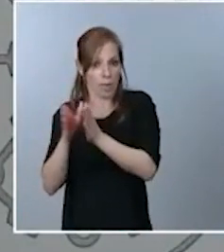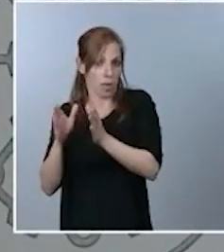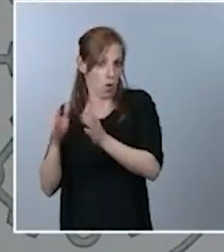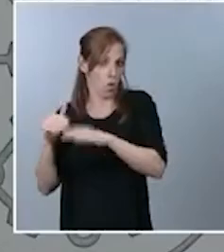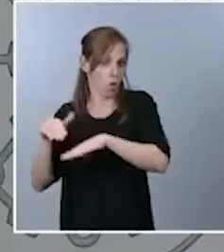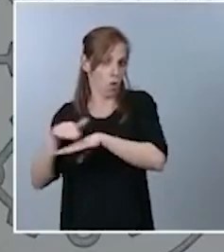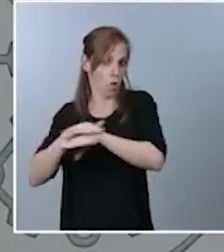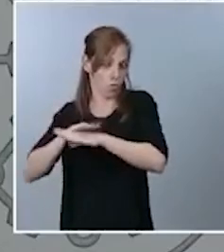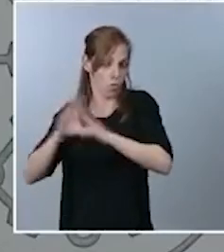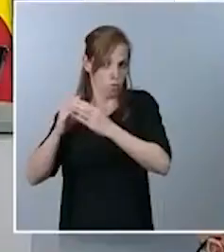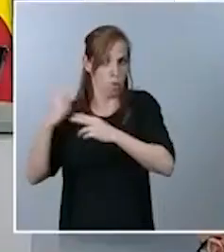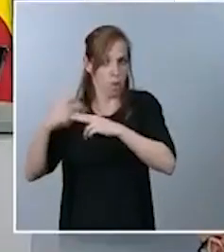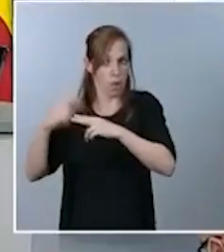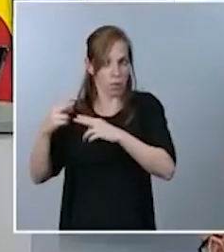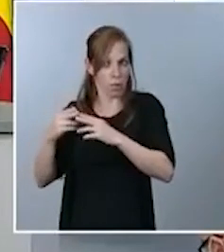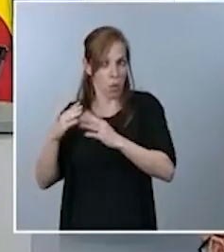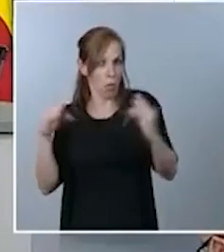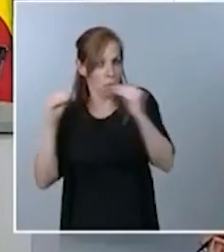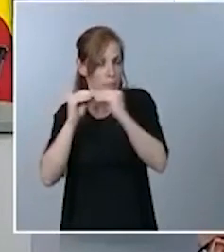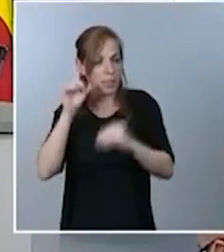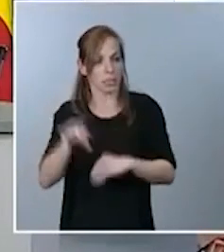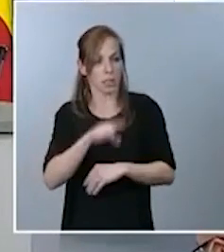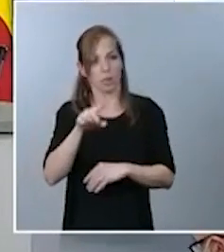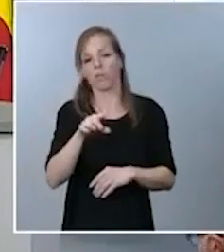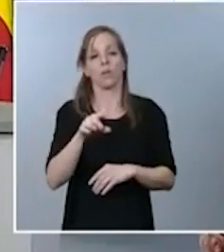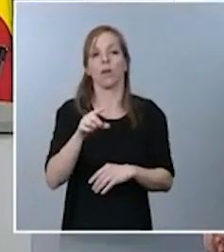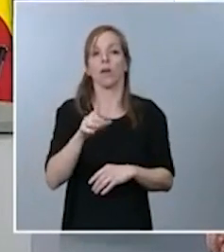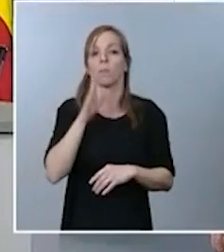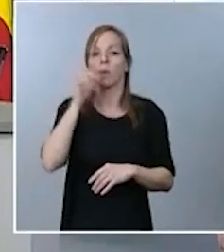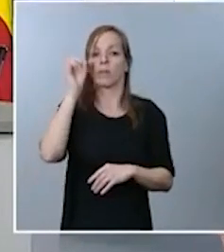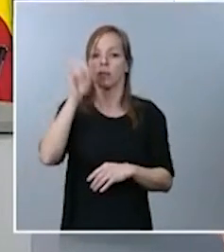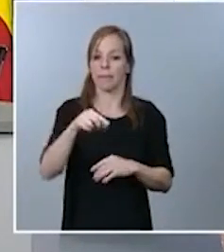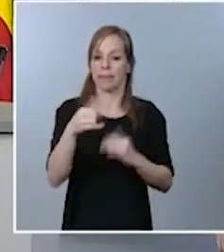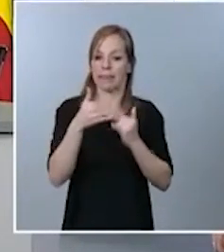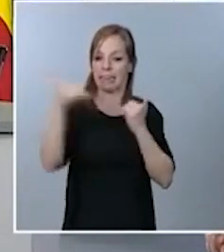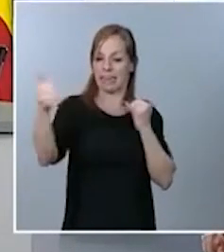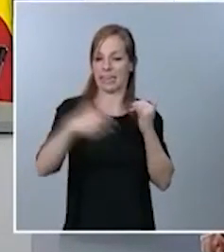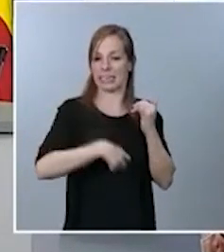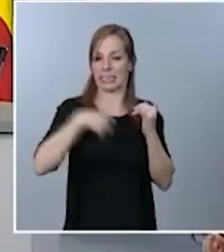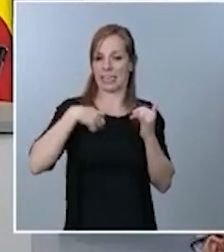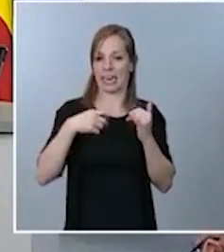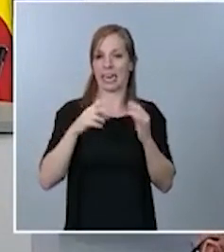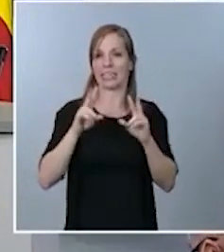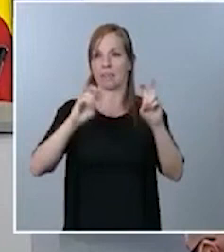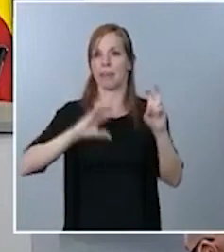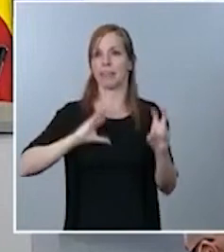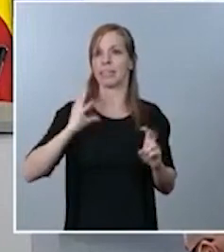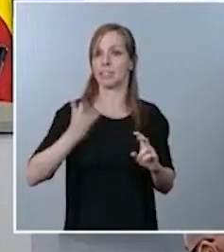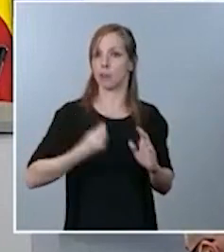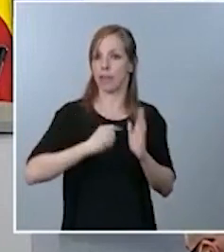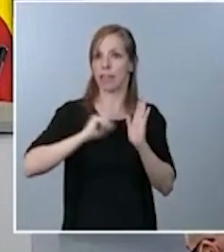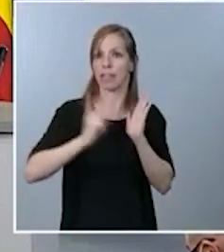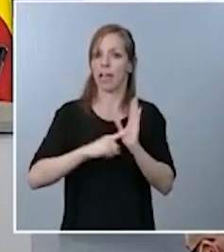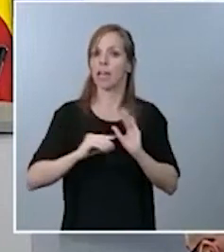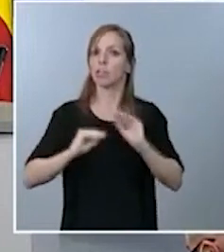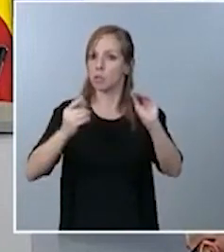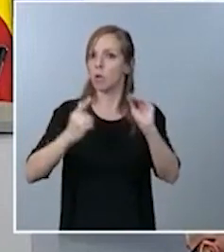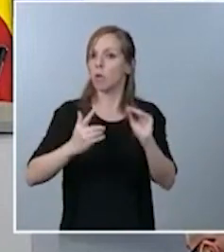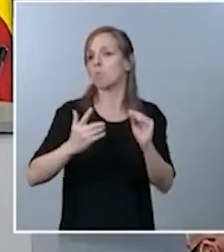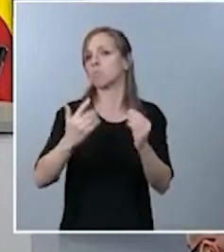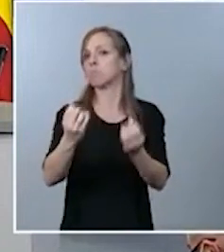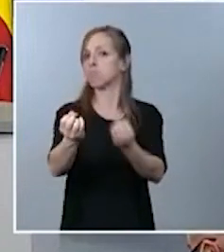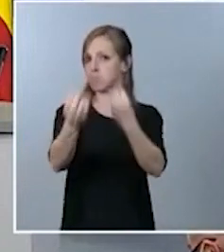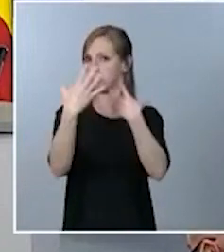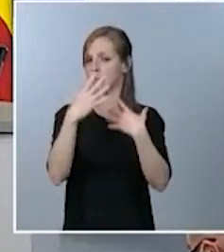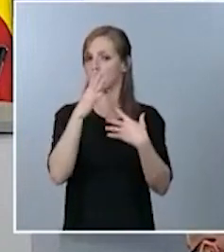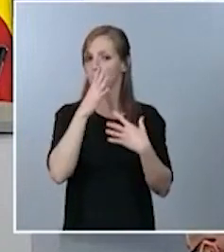hemos conocido algunas líneas generales de la próxima ley trans, de transexualidad. Ha habido un escrito de mujeres